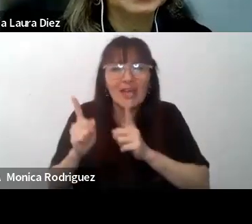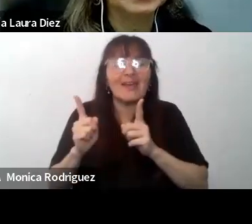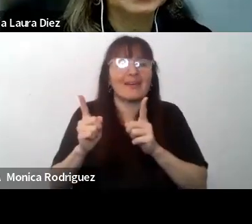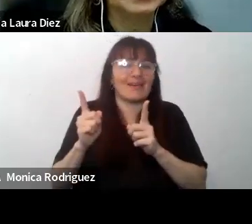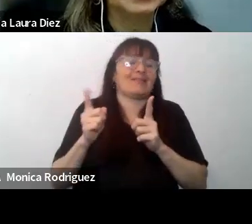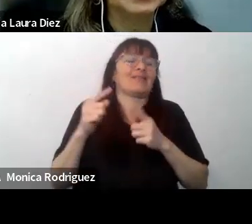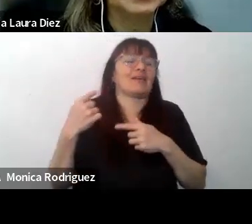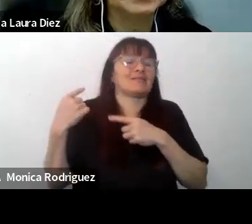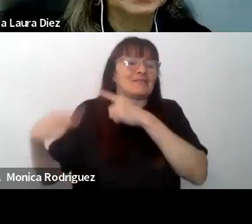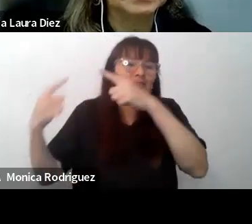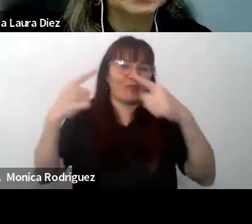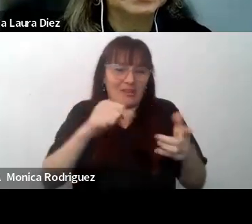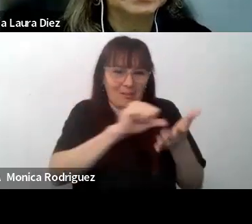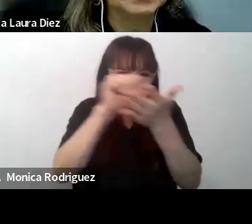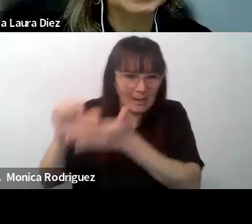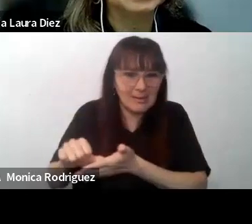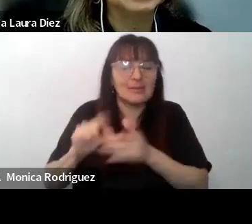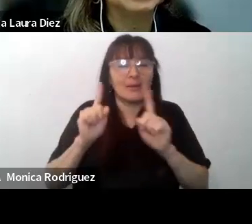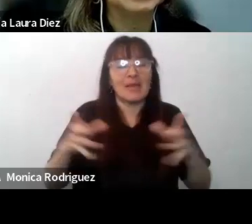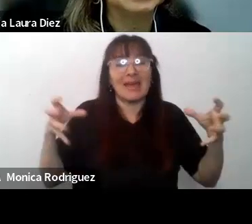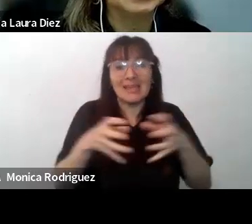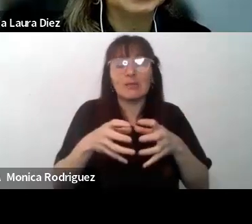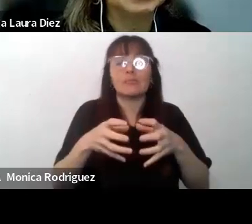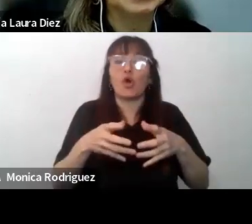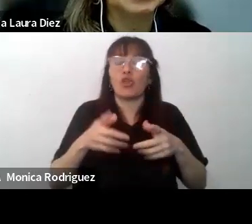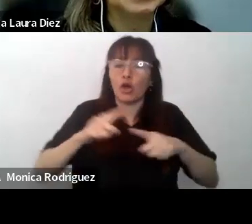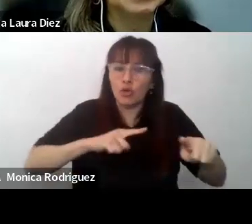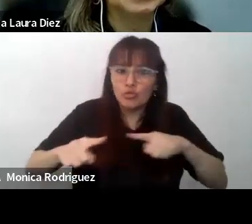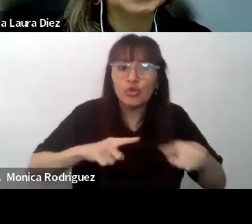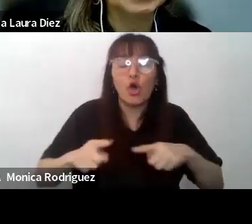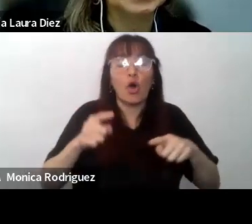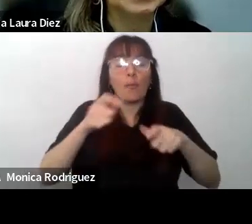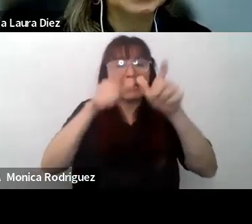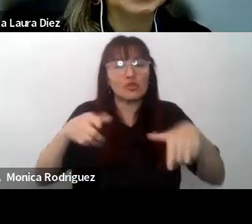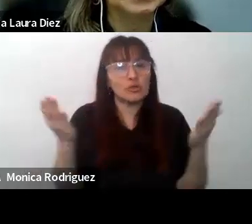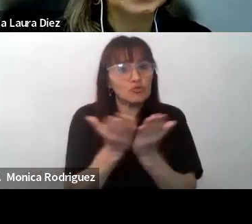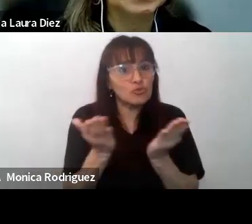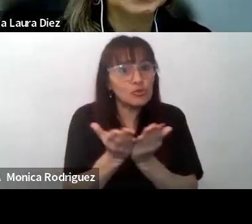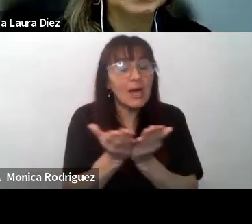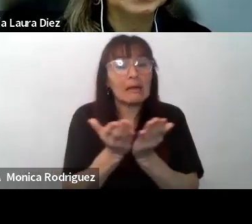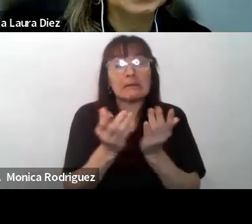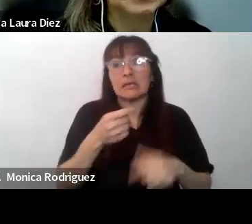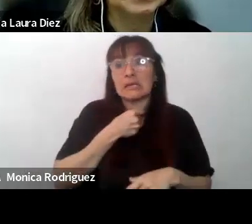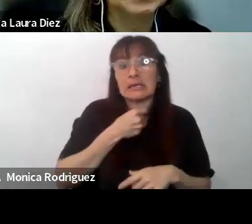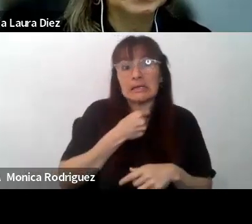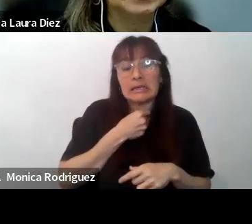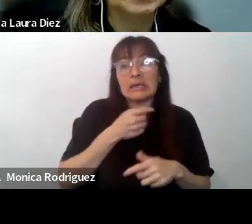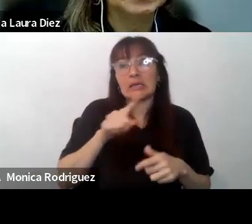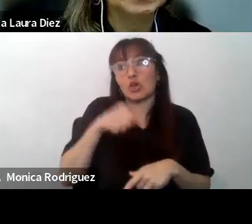formadores, de equipos de conducción, de estudiantes, por ejemplo, que deseen realizar sus pasantías en escuelas